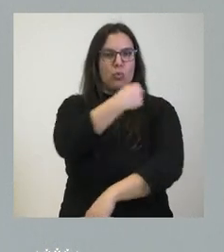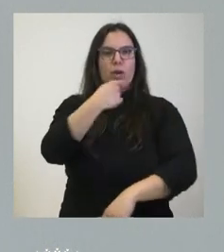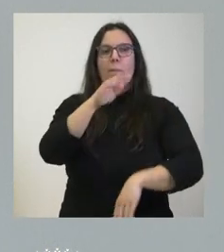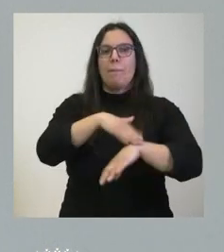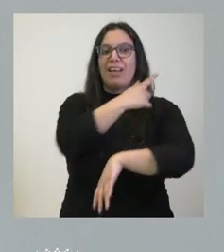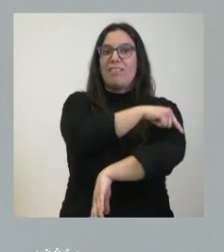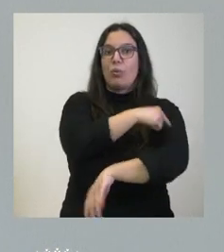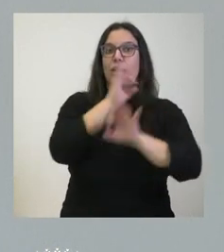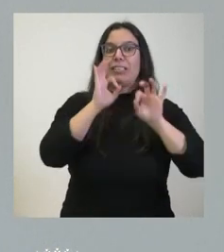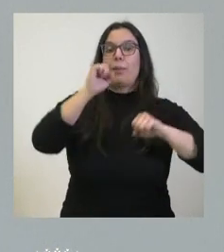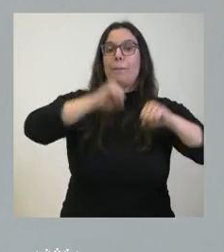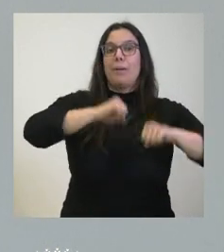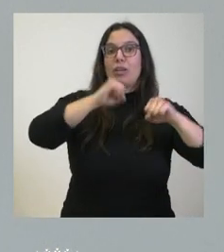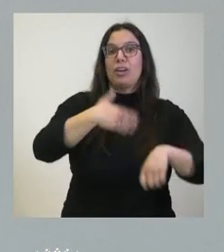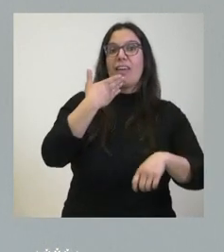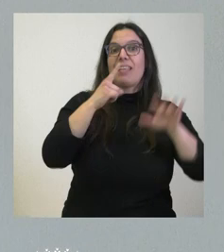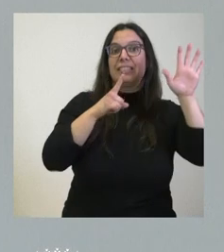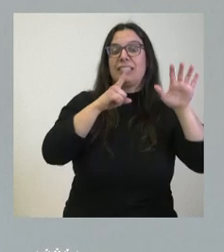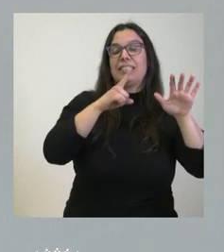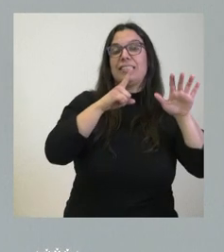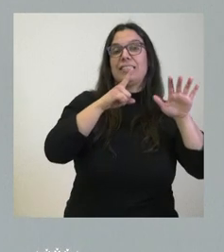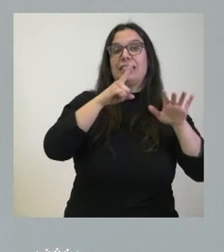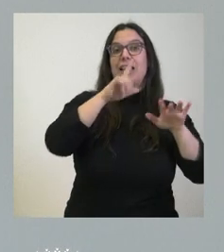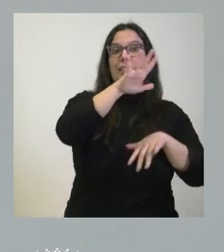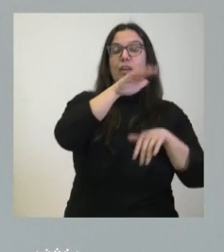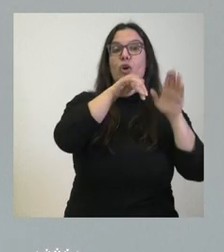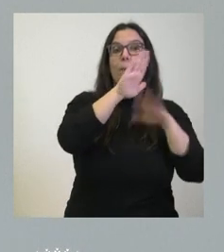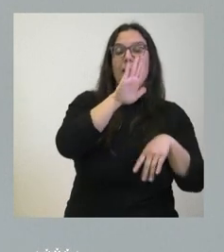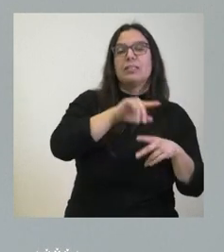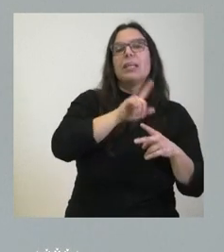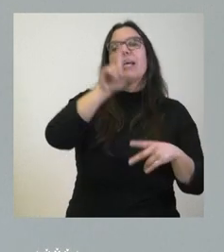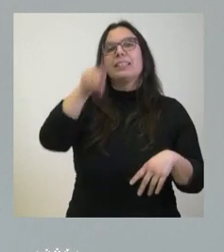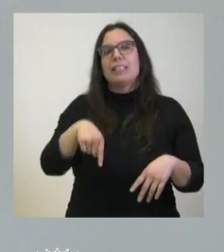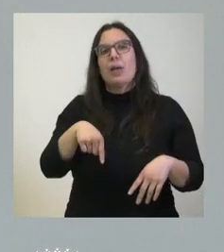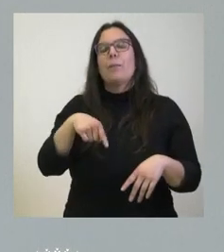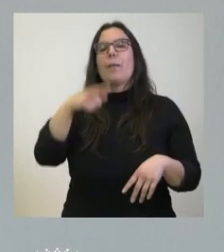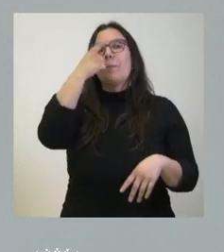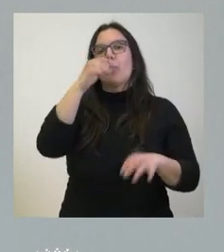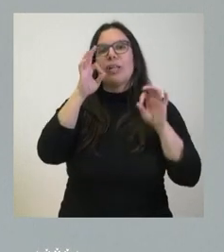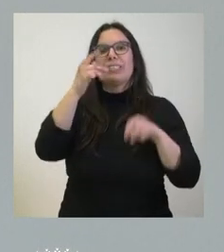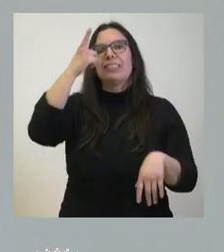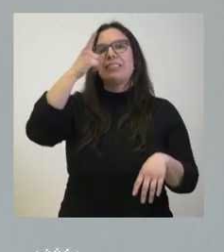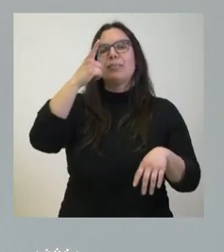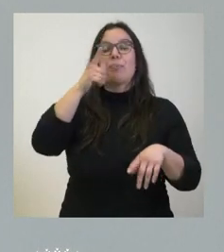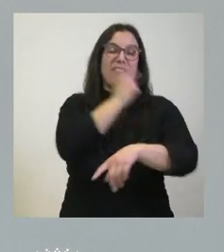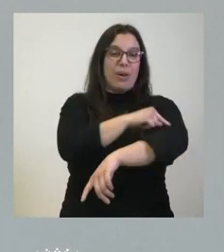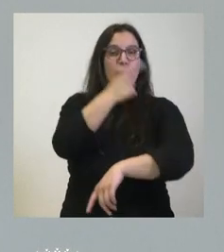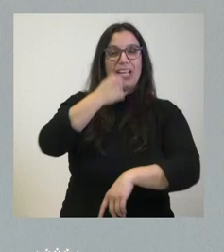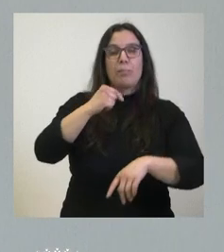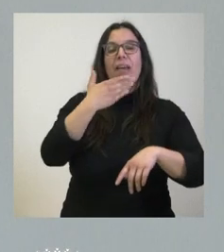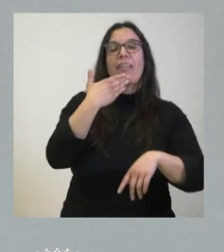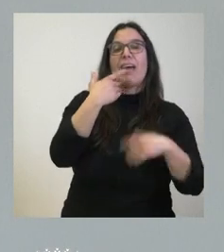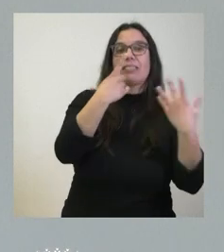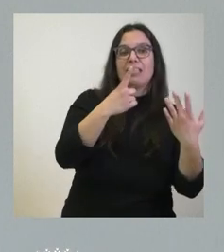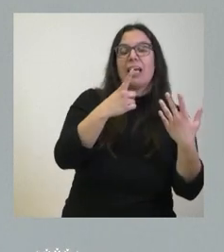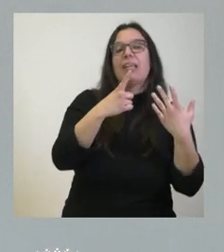vacunación de las personas de más de 65 años frente al Spes Zoster como la vacuna frente a la gripe disponible para los niños entre 6 y 59